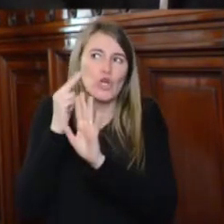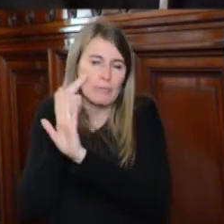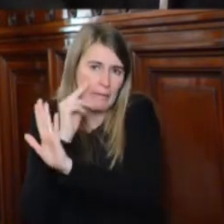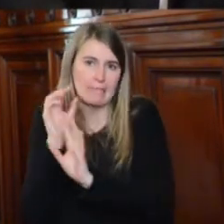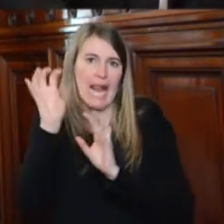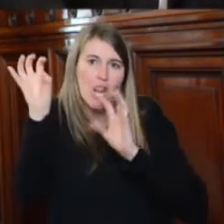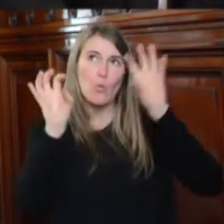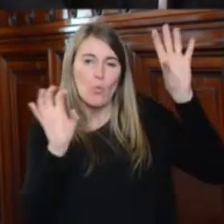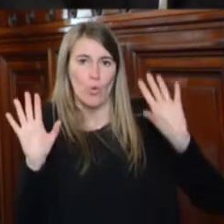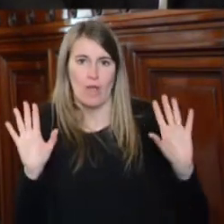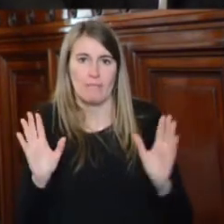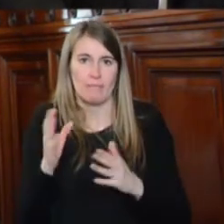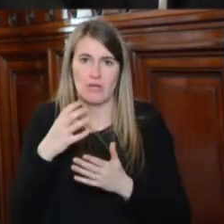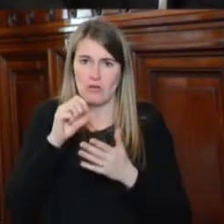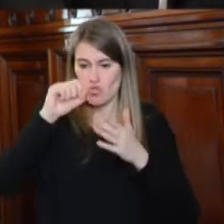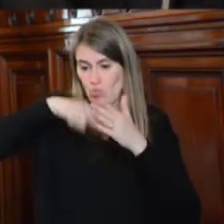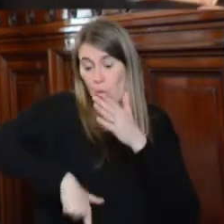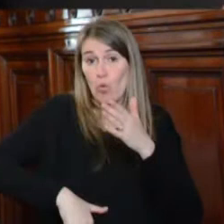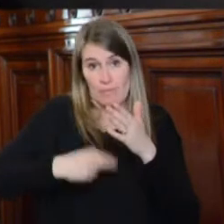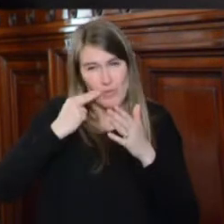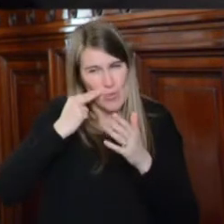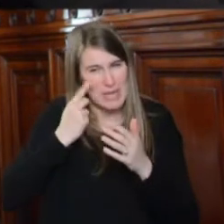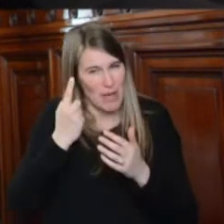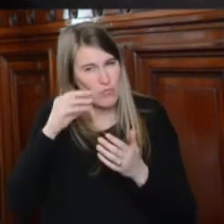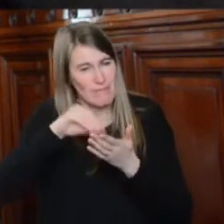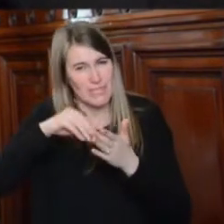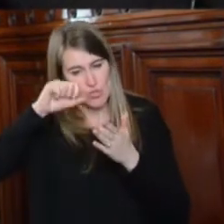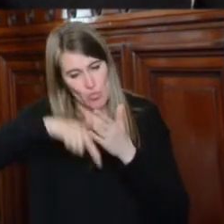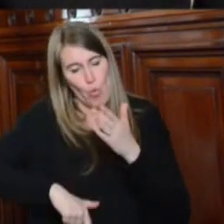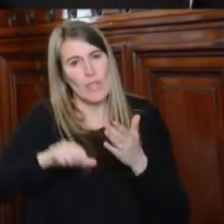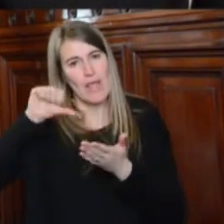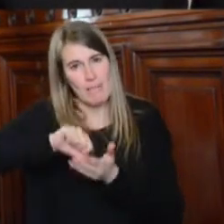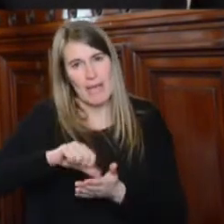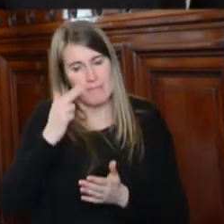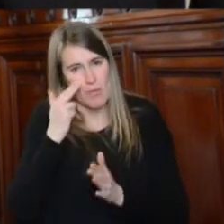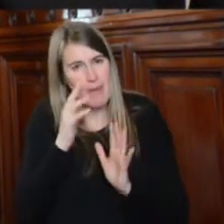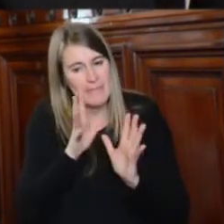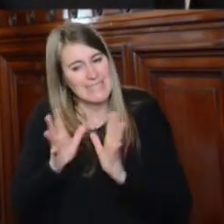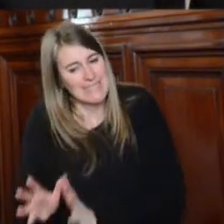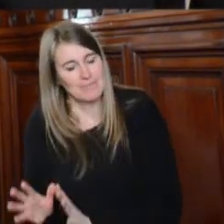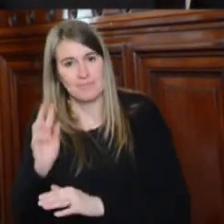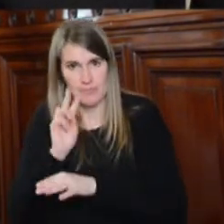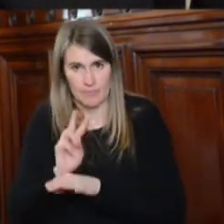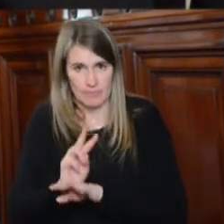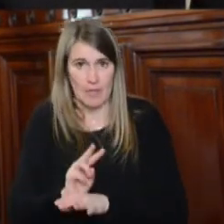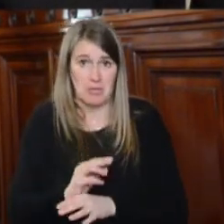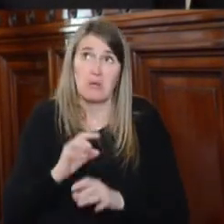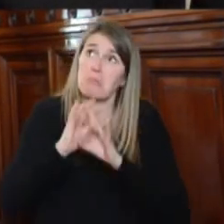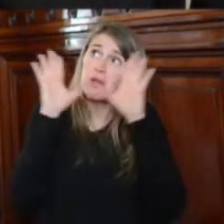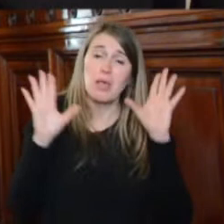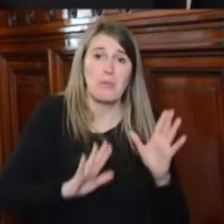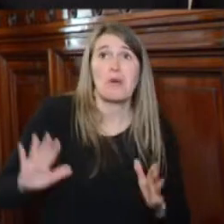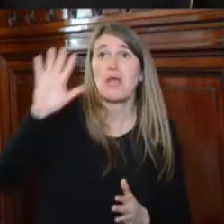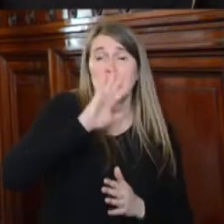pero que esto, en el sur del país específicamente, pero esto es una regla de oro a cuidar por el Estado argentino. Así que,